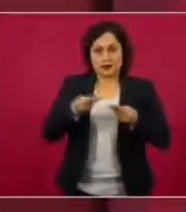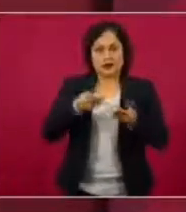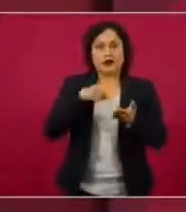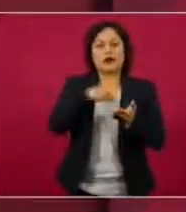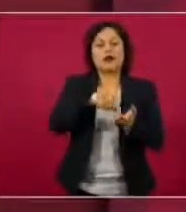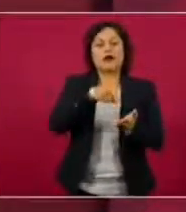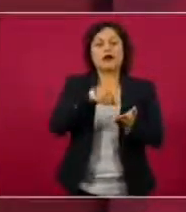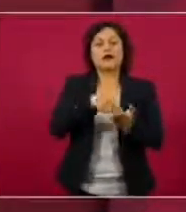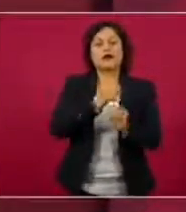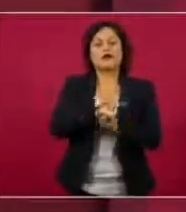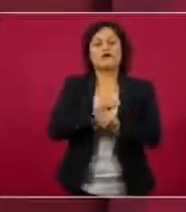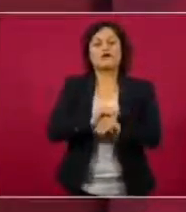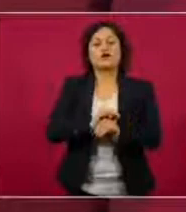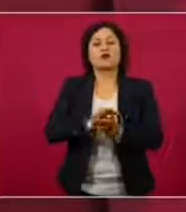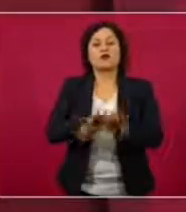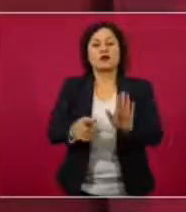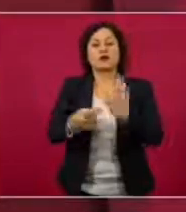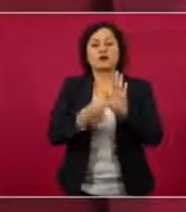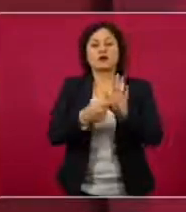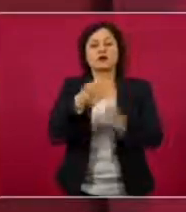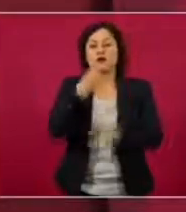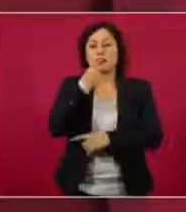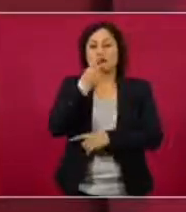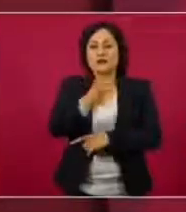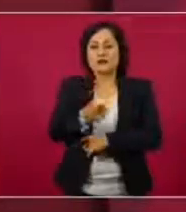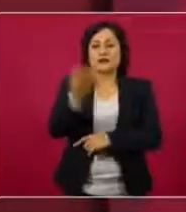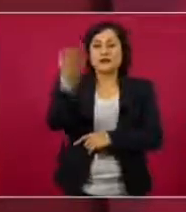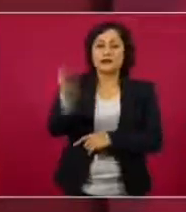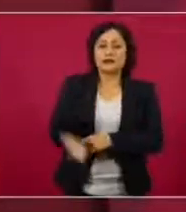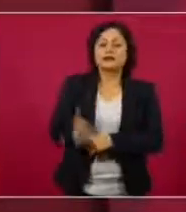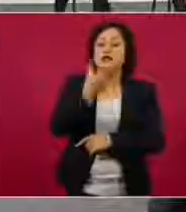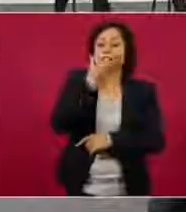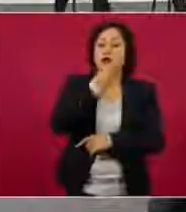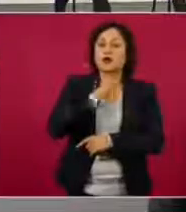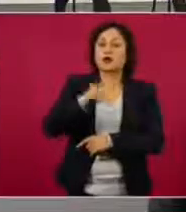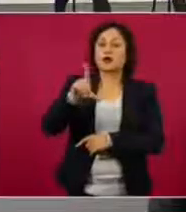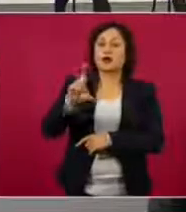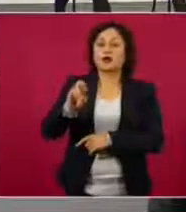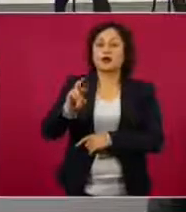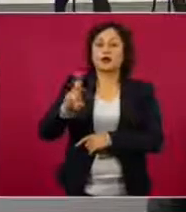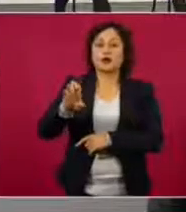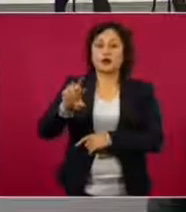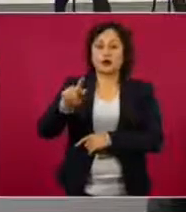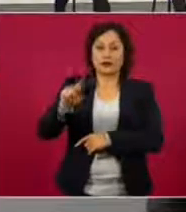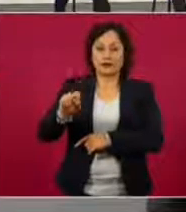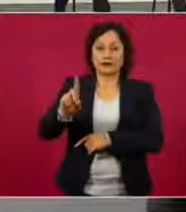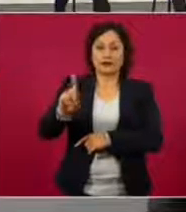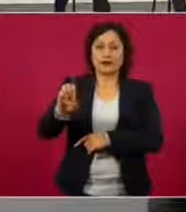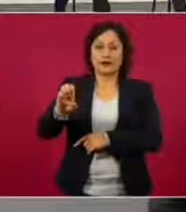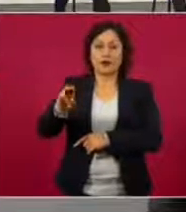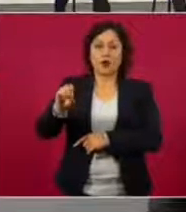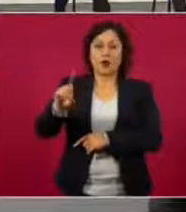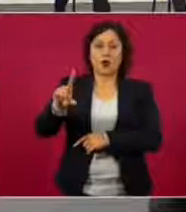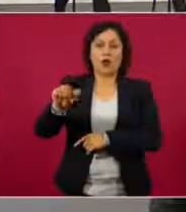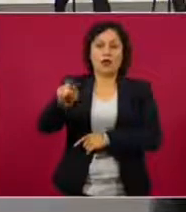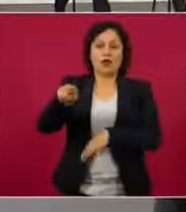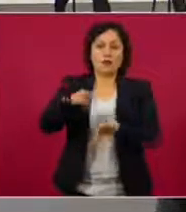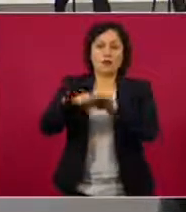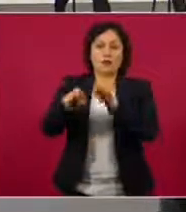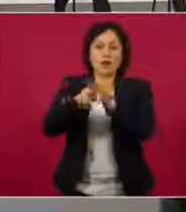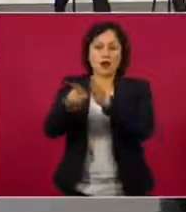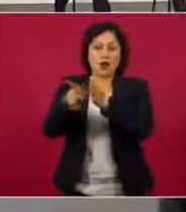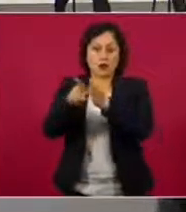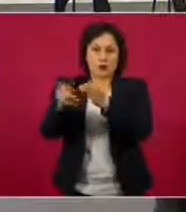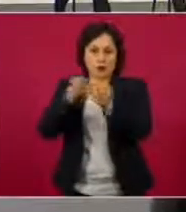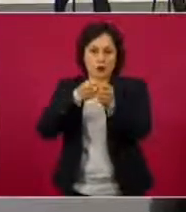fundamenta que el periodista Carlos Loret de Mola obtiene ingresos anuales por